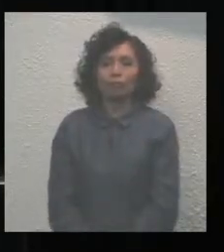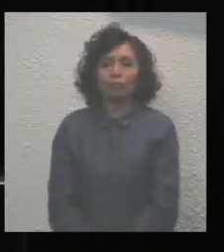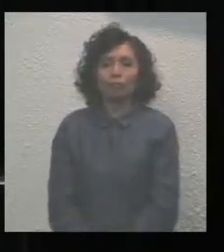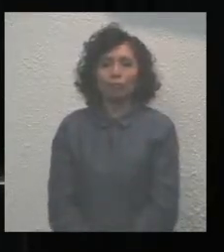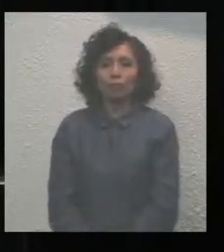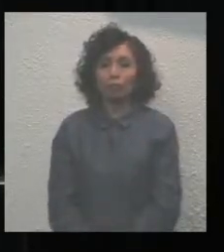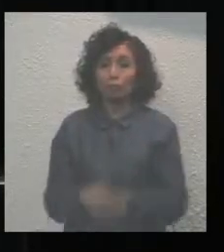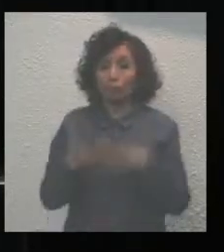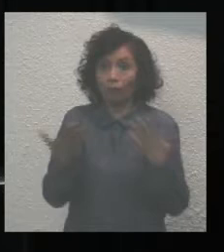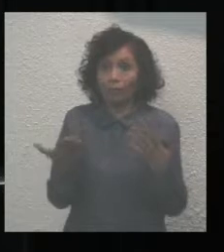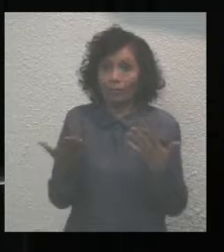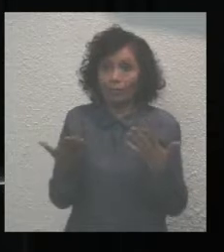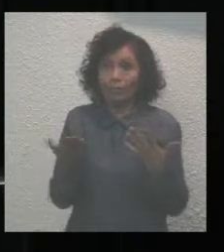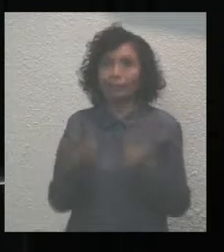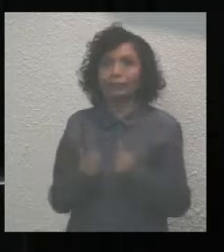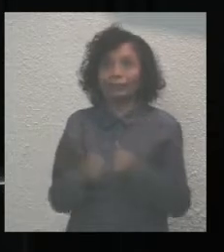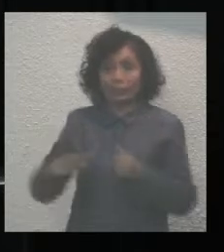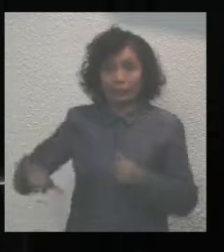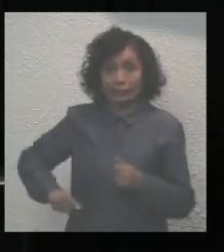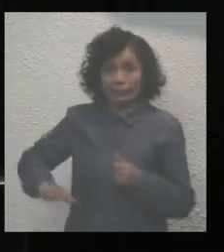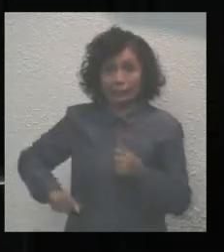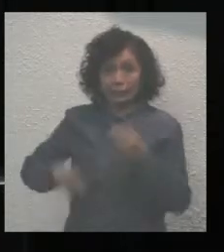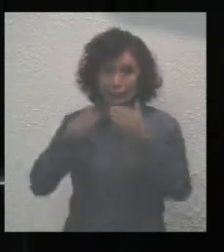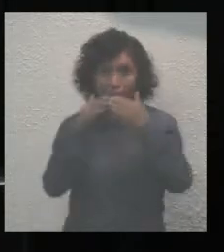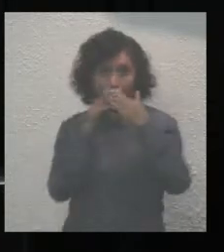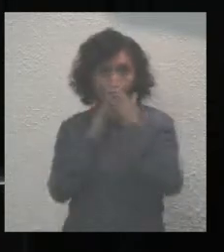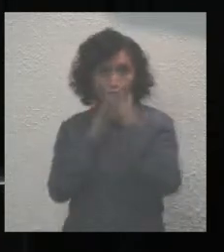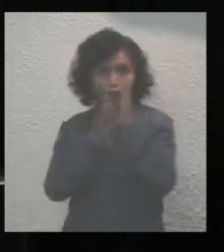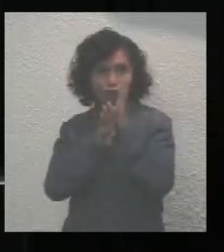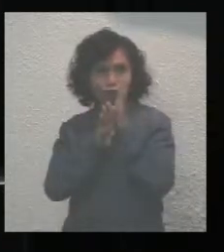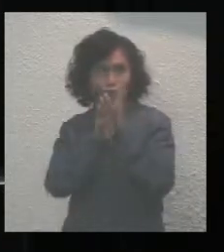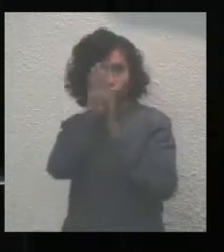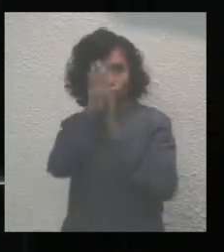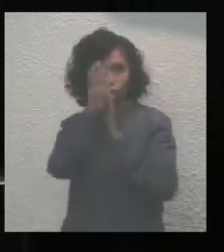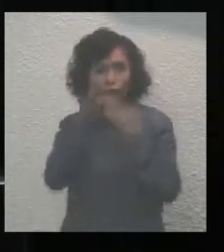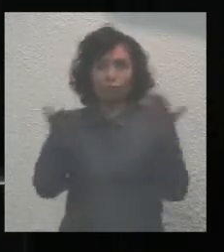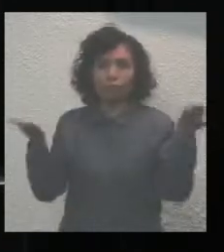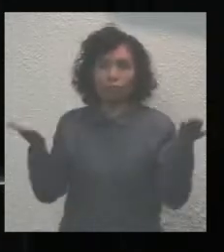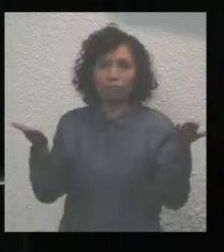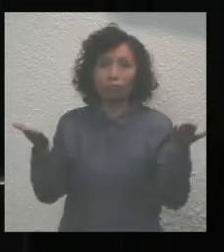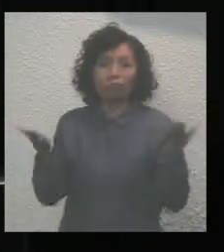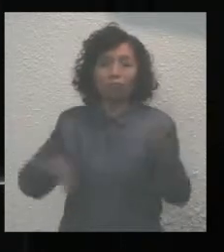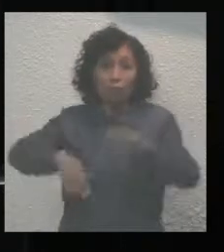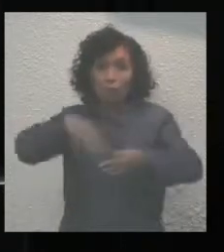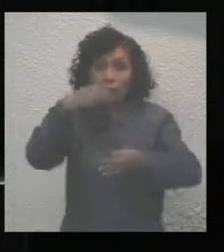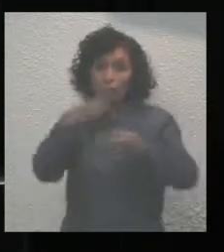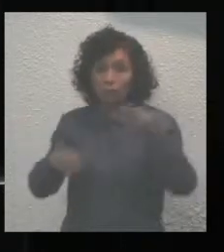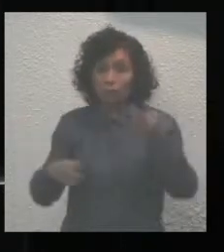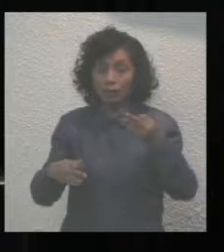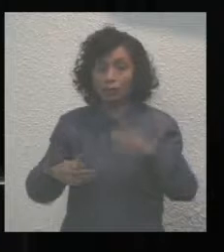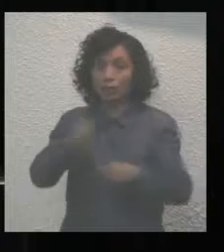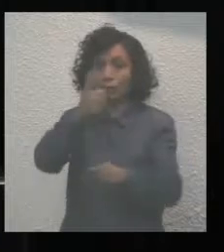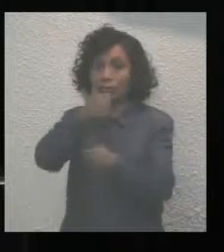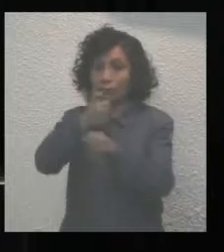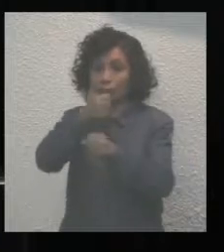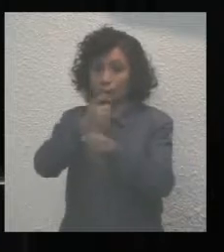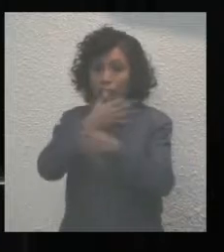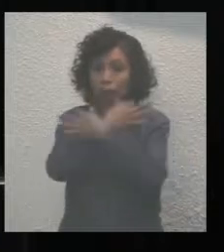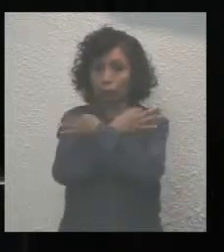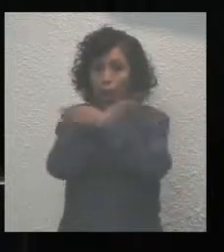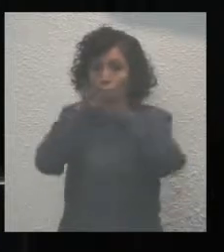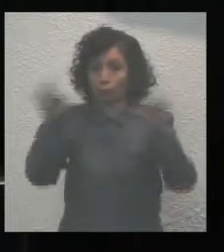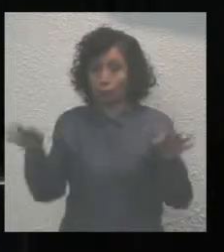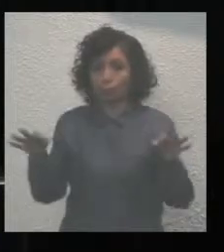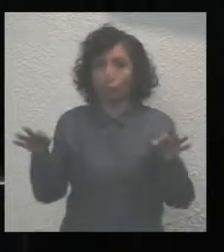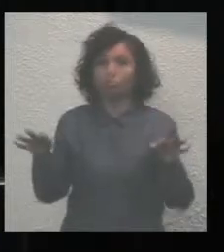La recta final de este gobierno culmina con la presentación del sexto informe del estado que guarda